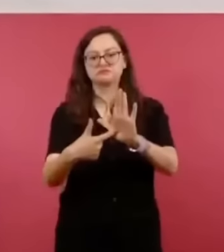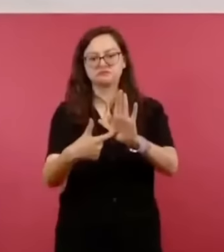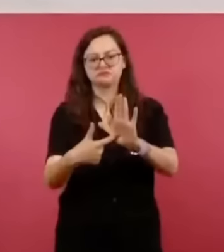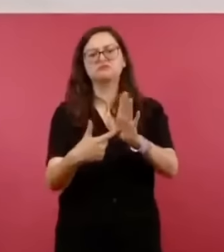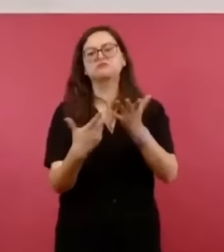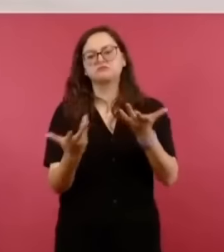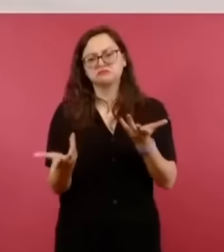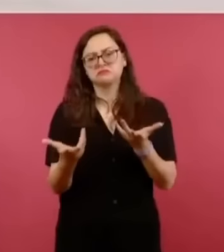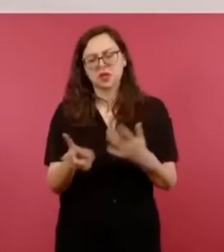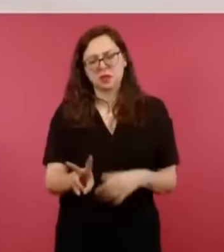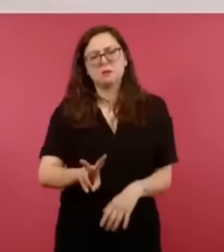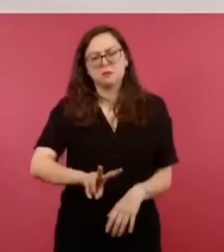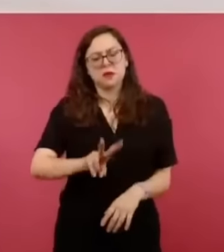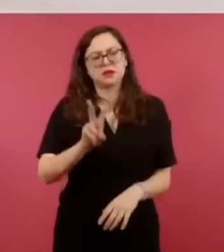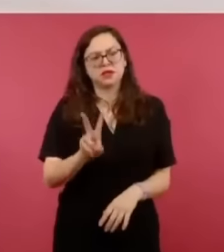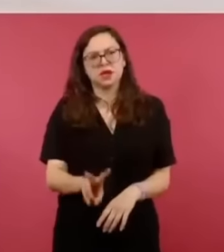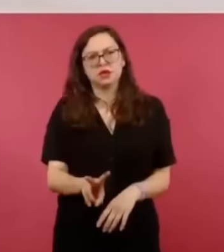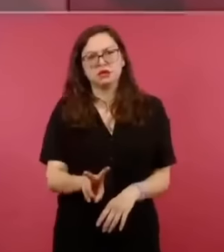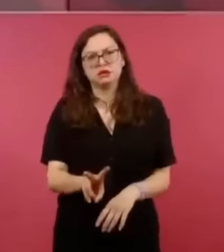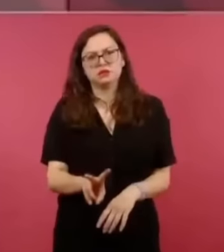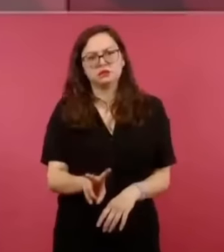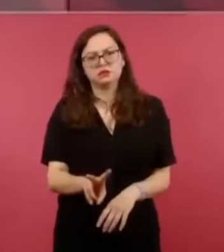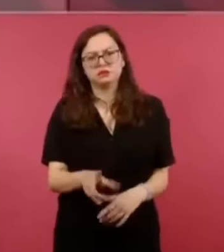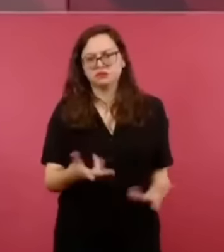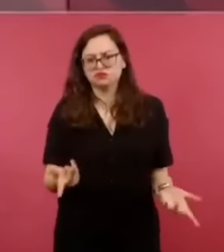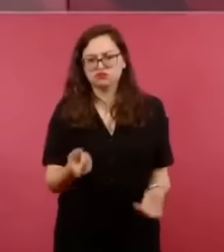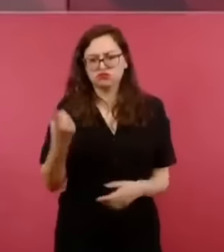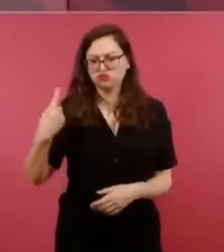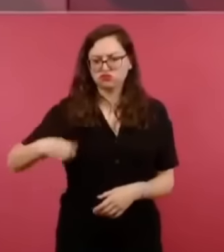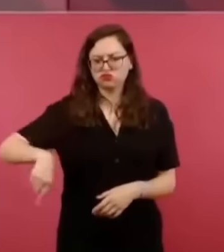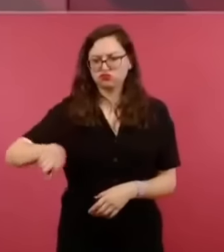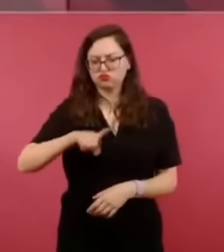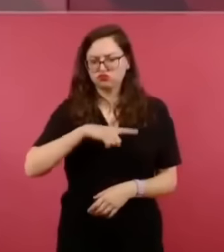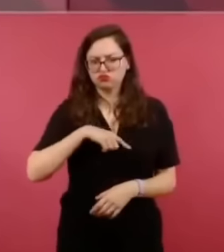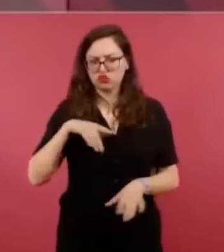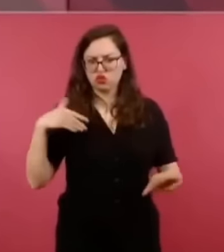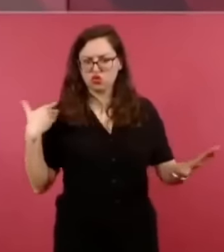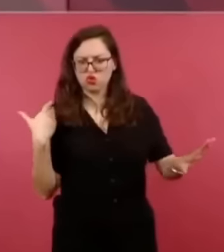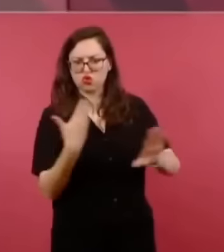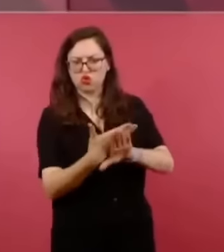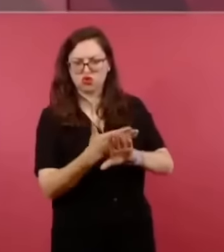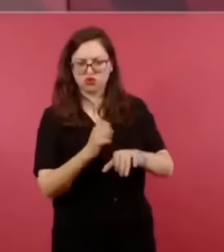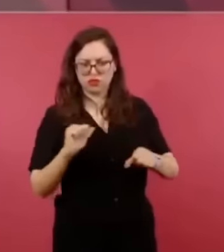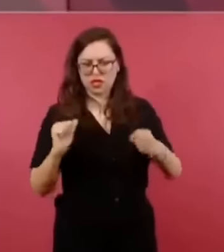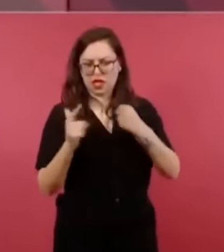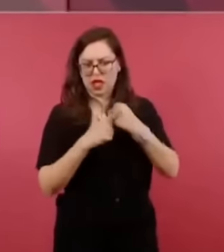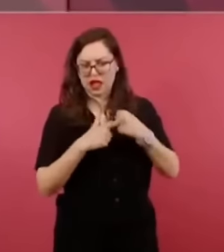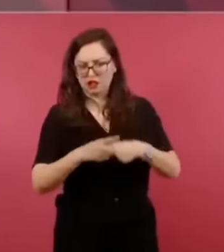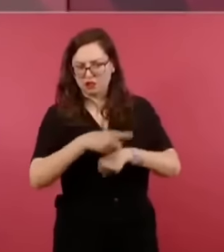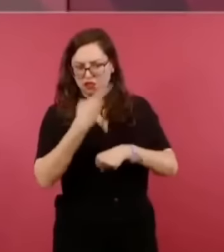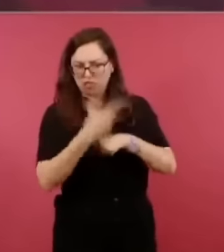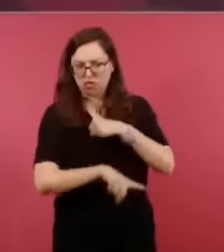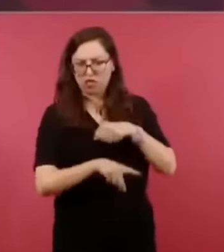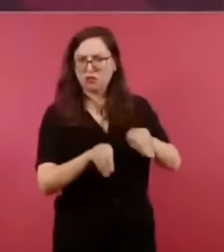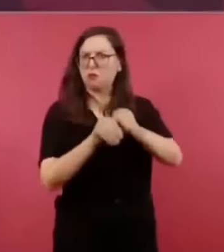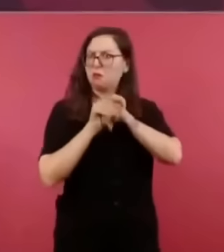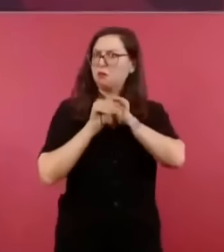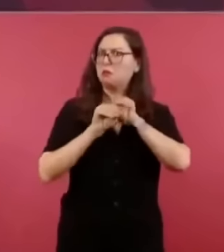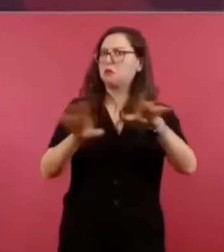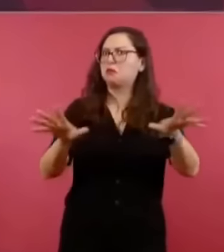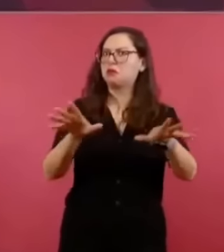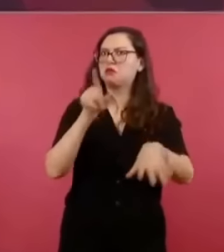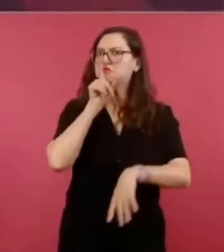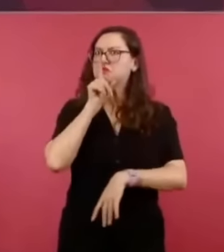sin tener pruebas, sin tener